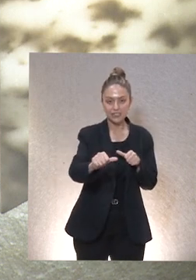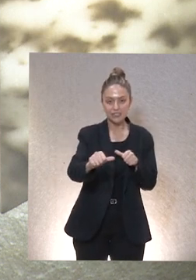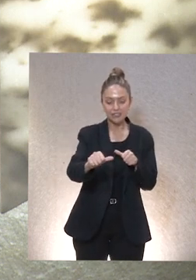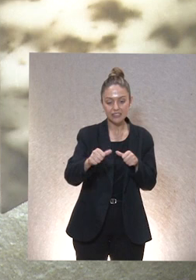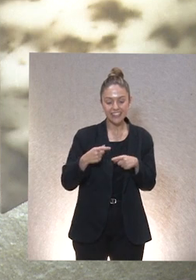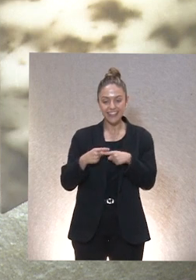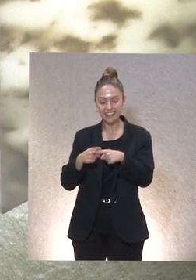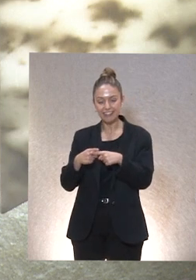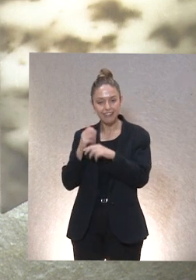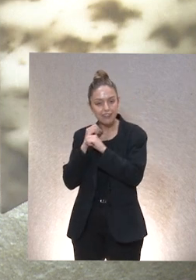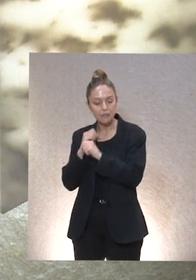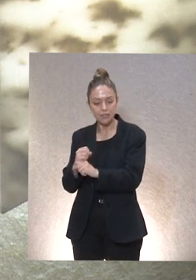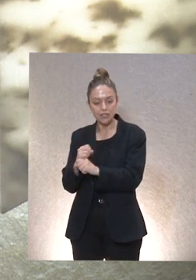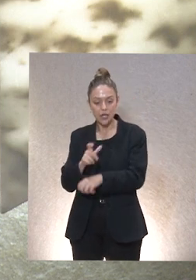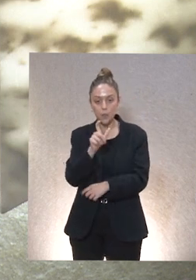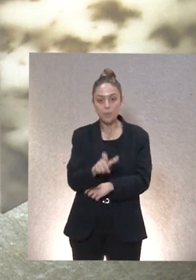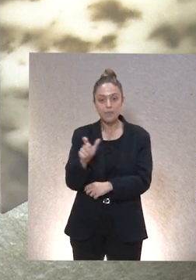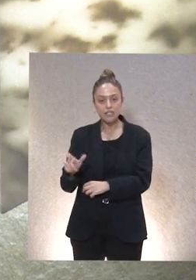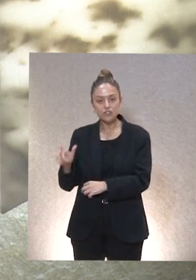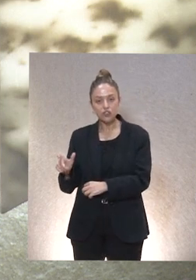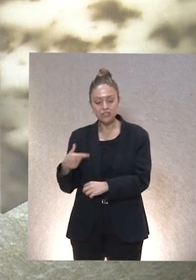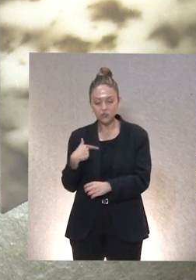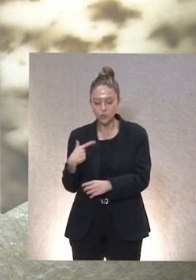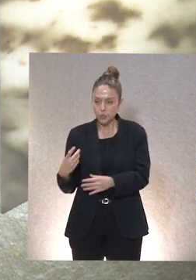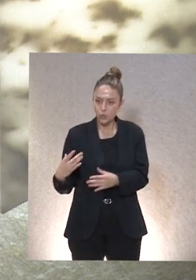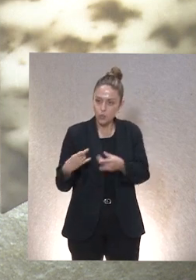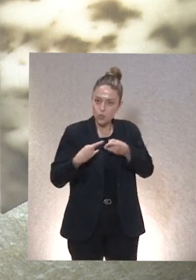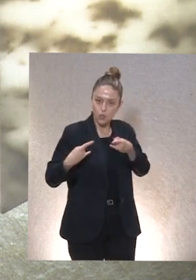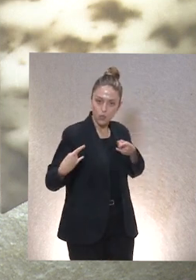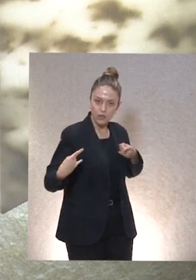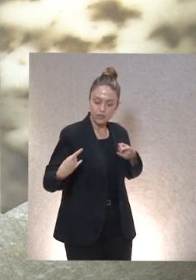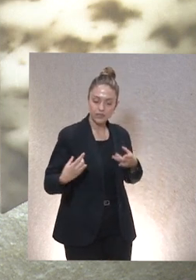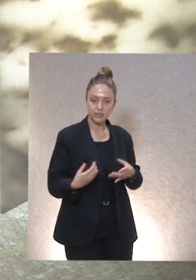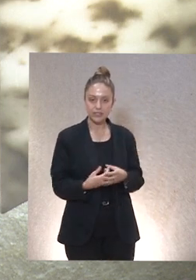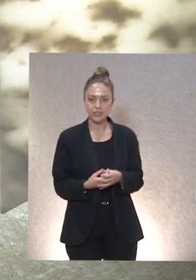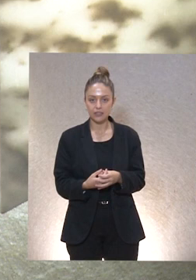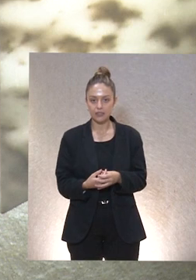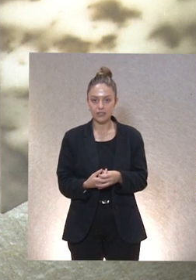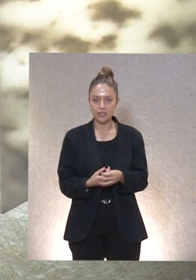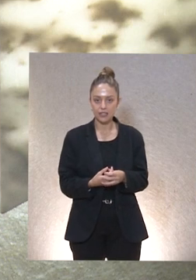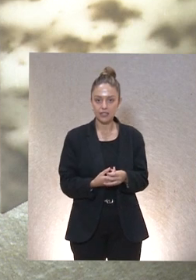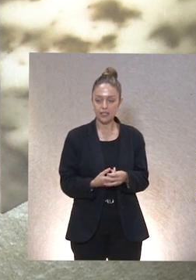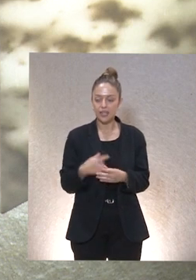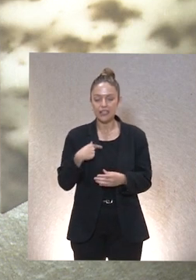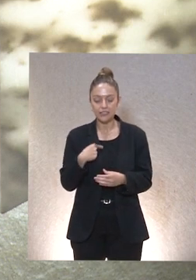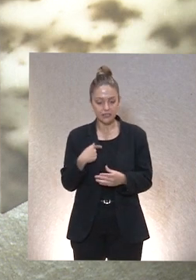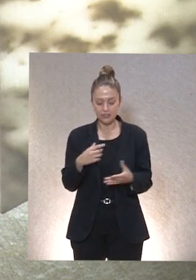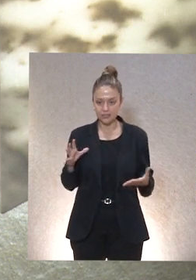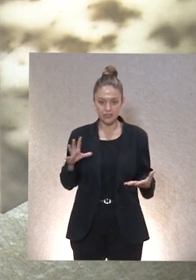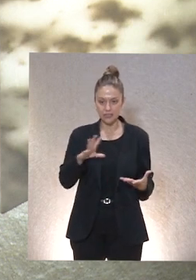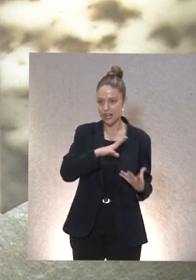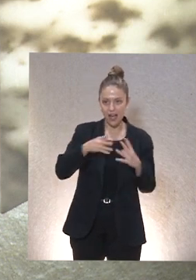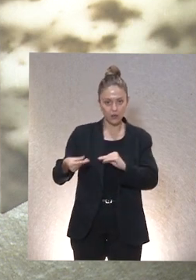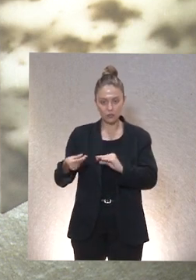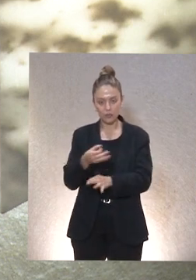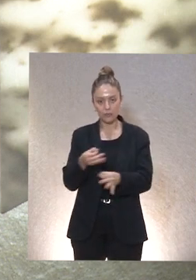con esas personas hacia las cuales te sientes llamado, pues, digamos, se ajusta espontáneamente, porque